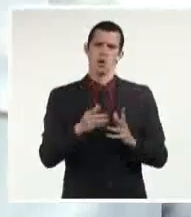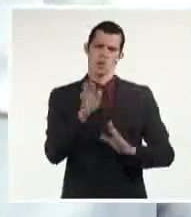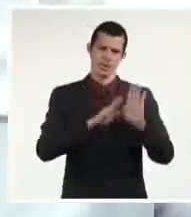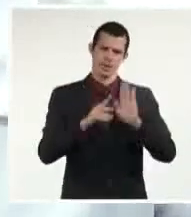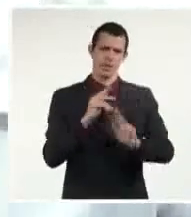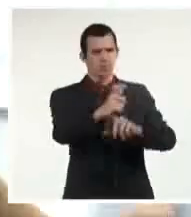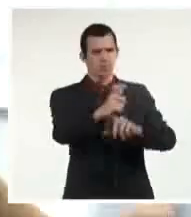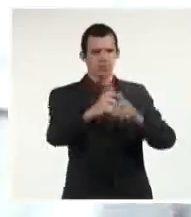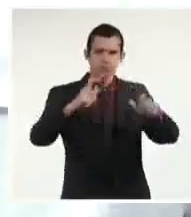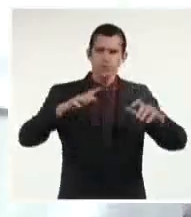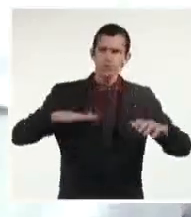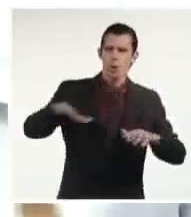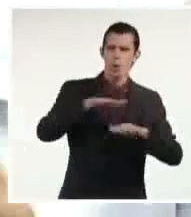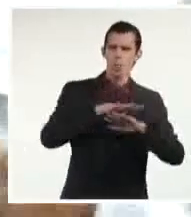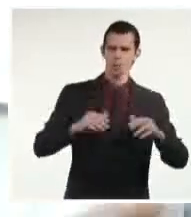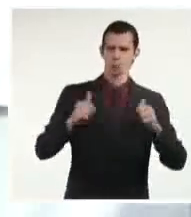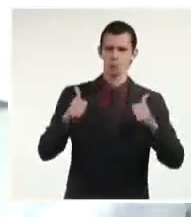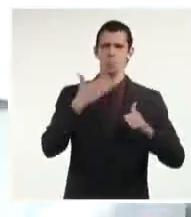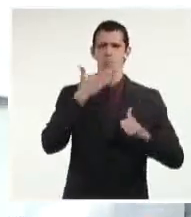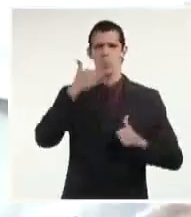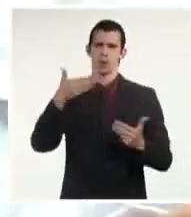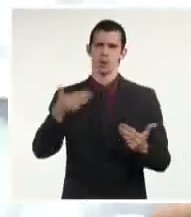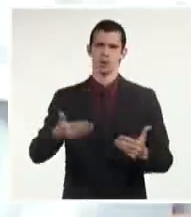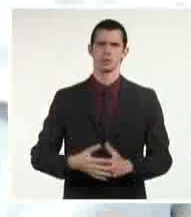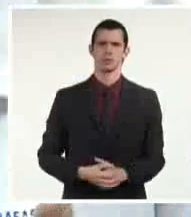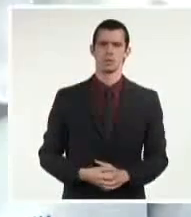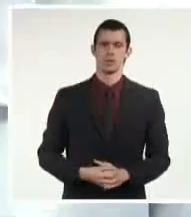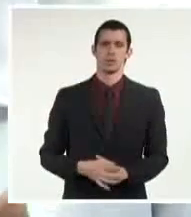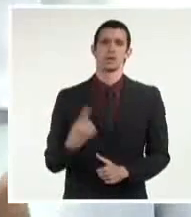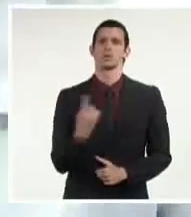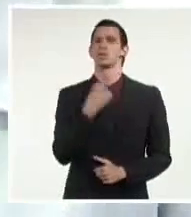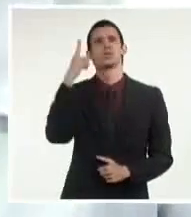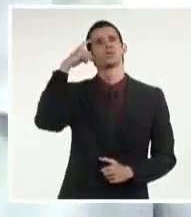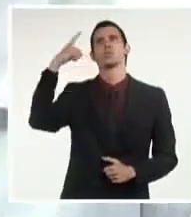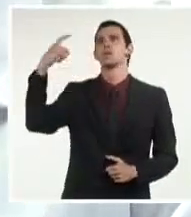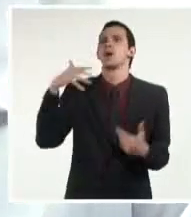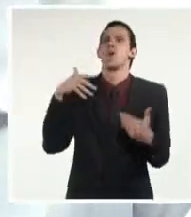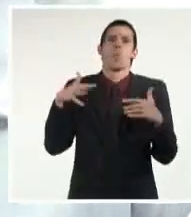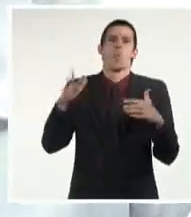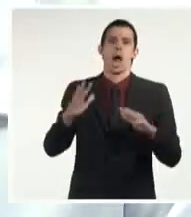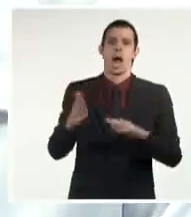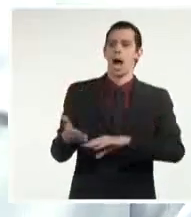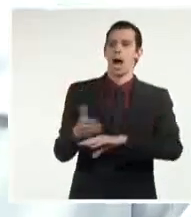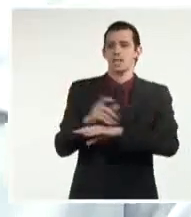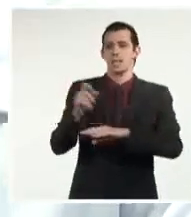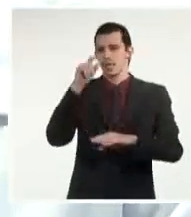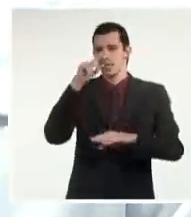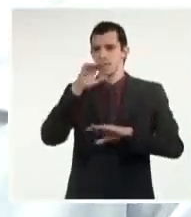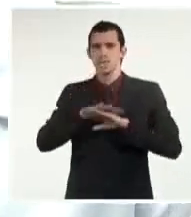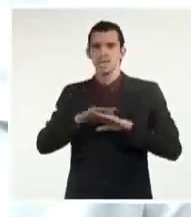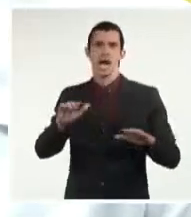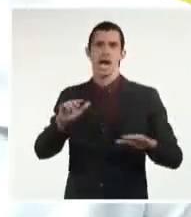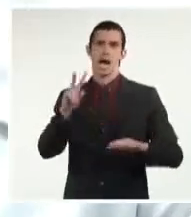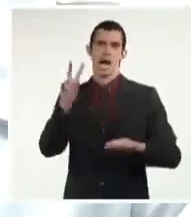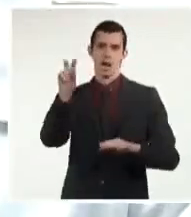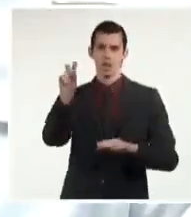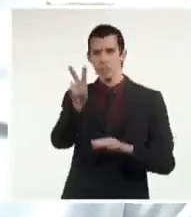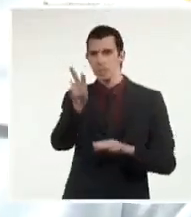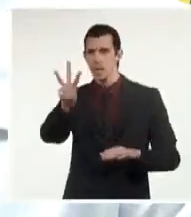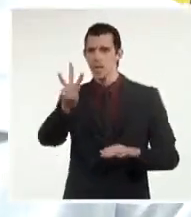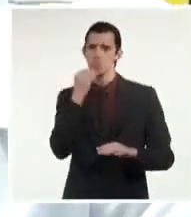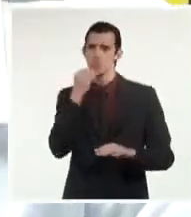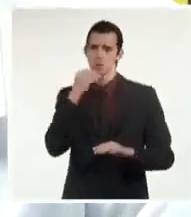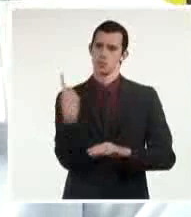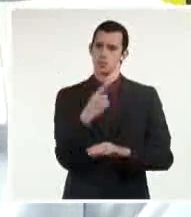ambicioso, es que para antes de terminar este año realmente tengamos ya un candidato vacunal